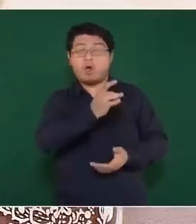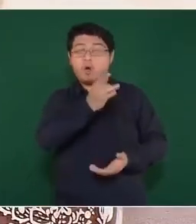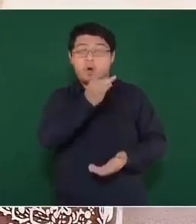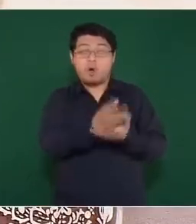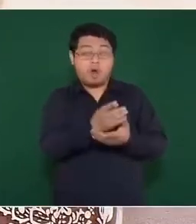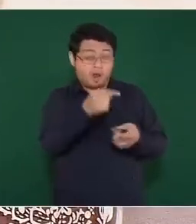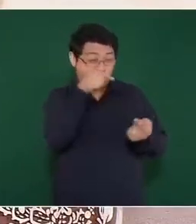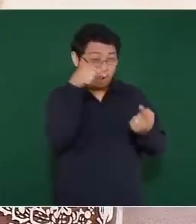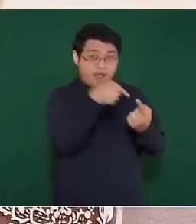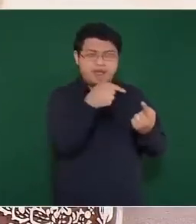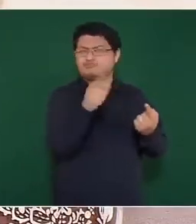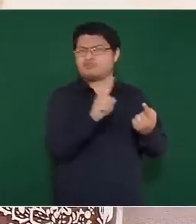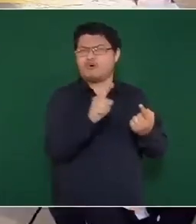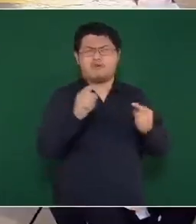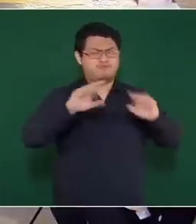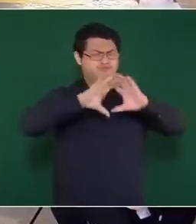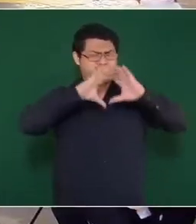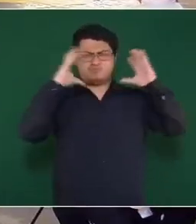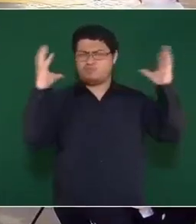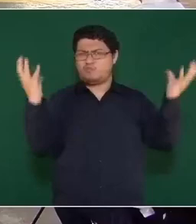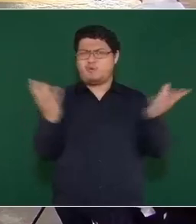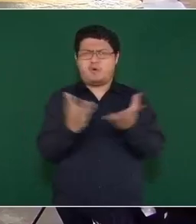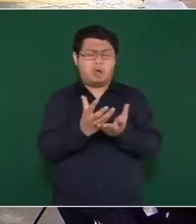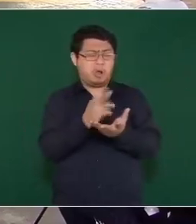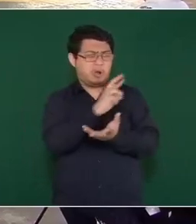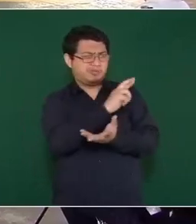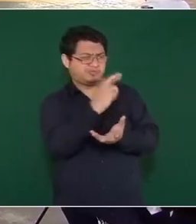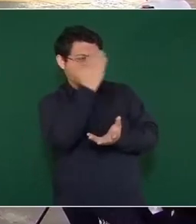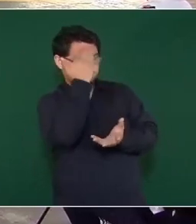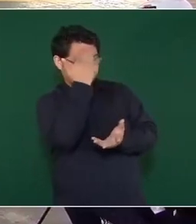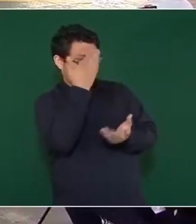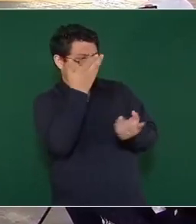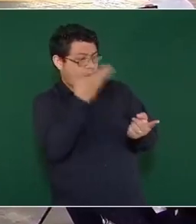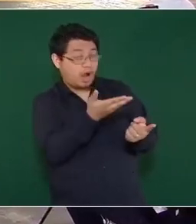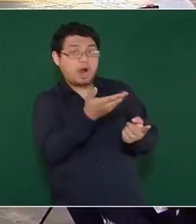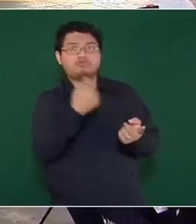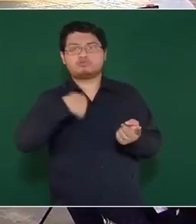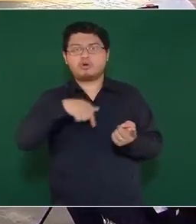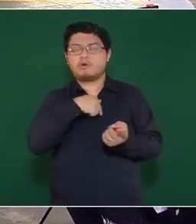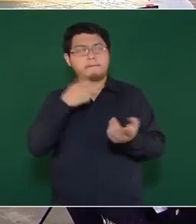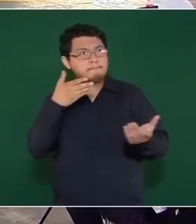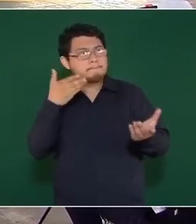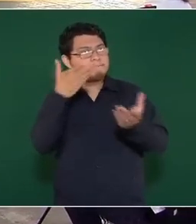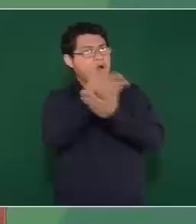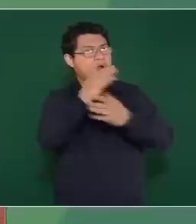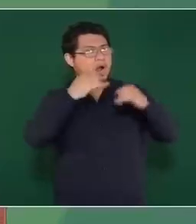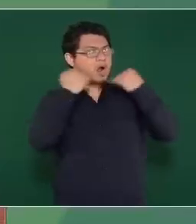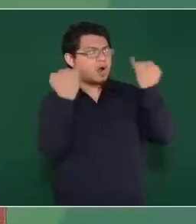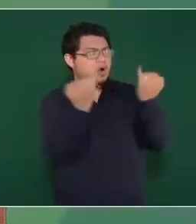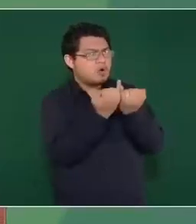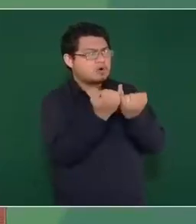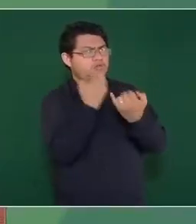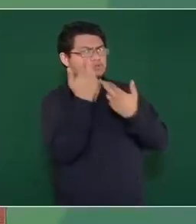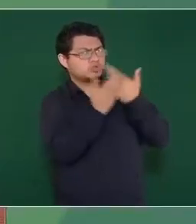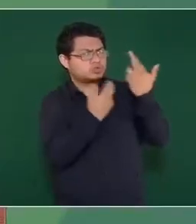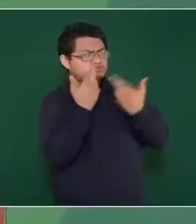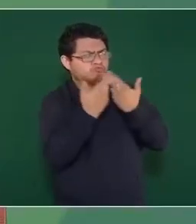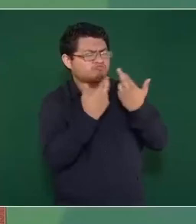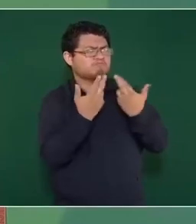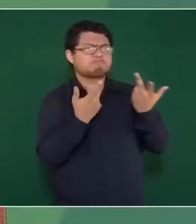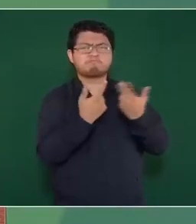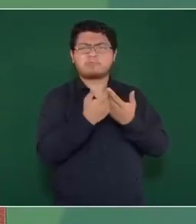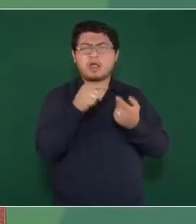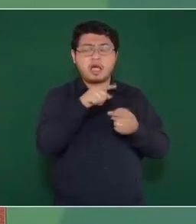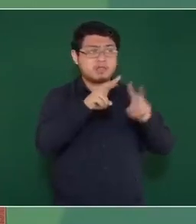Es impactante y sólo los que vamos a estas juntas de evaluación sabemos qué complicaciones